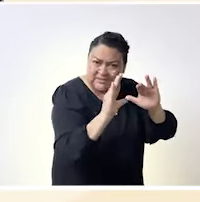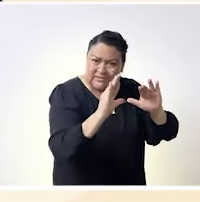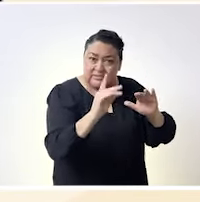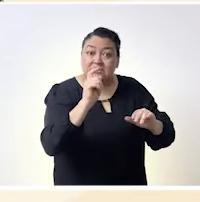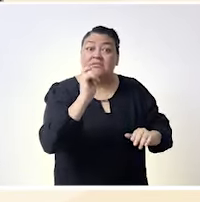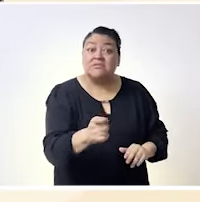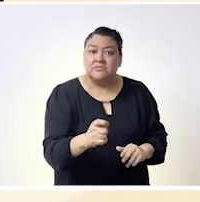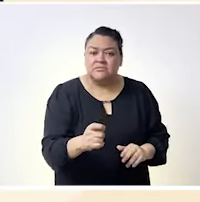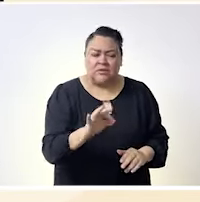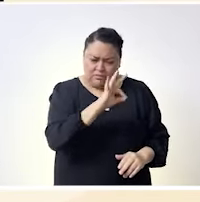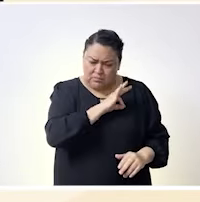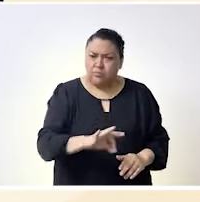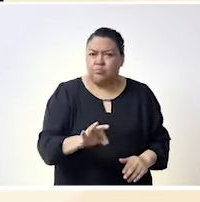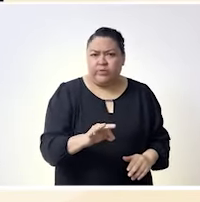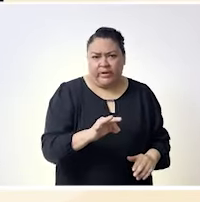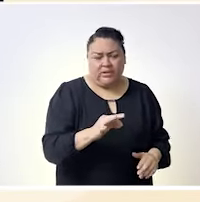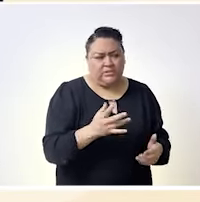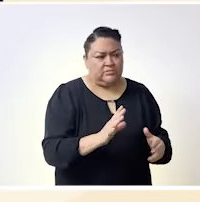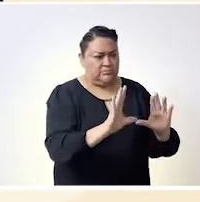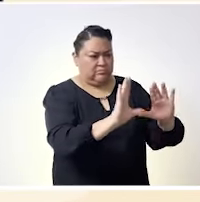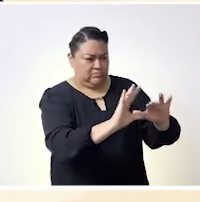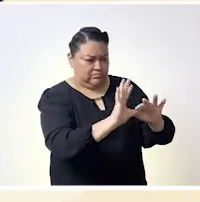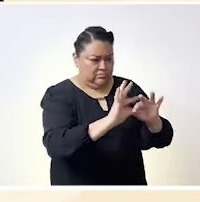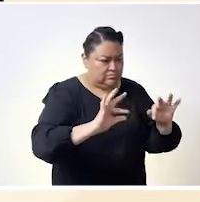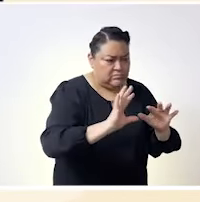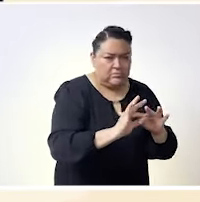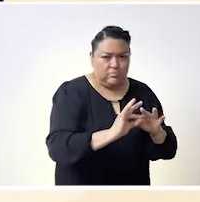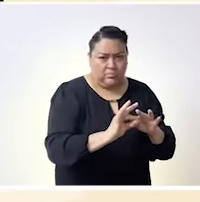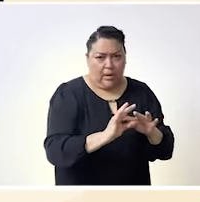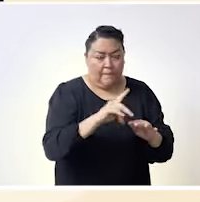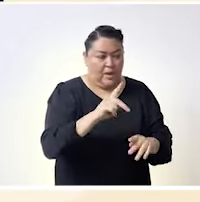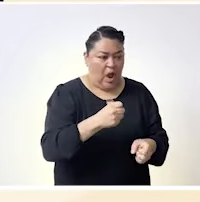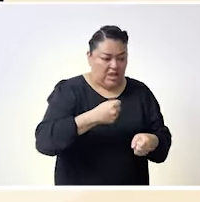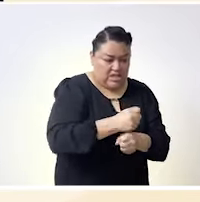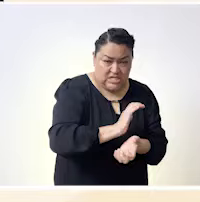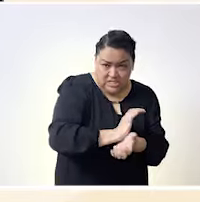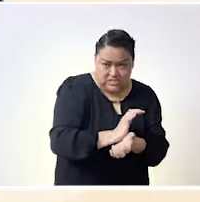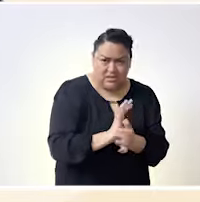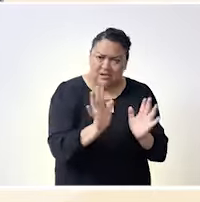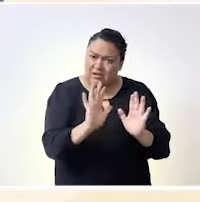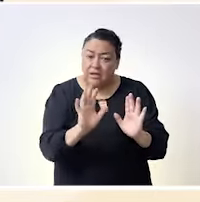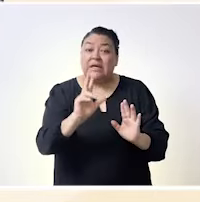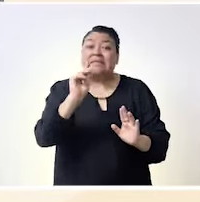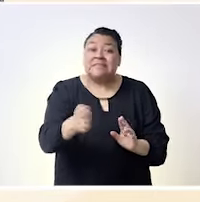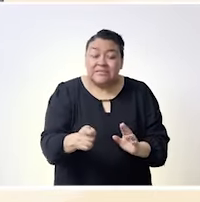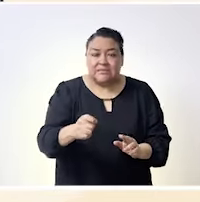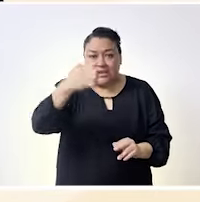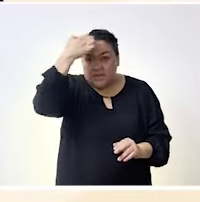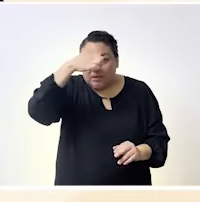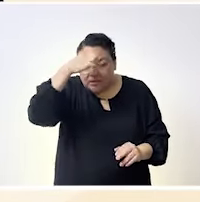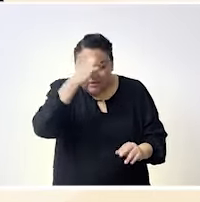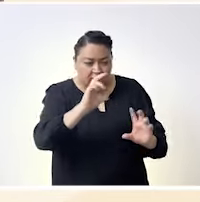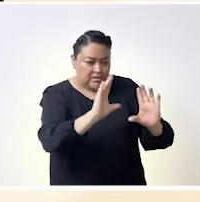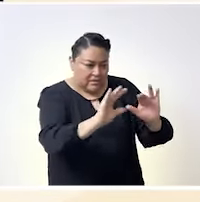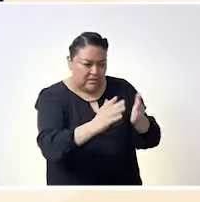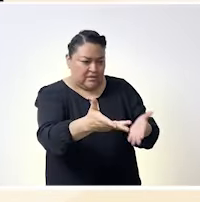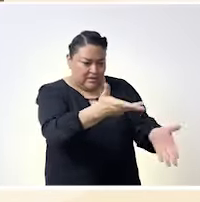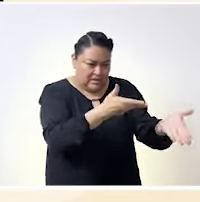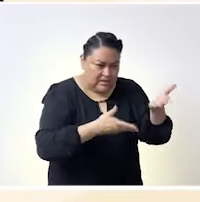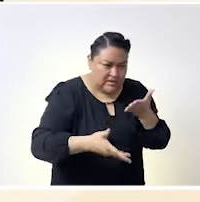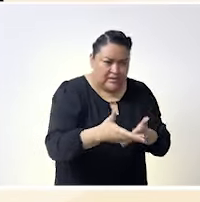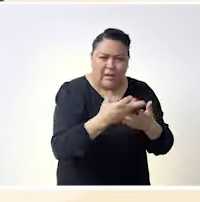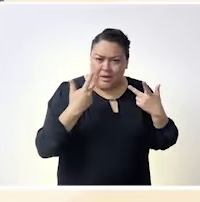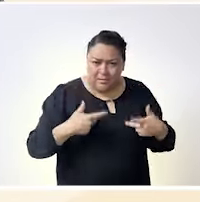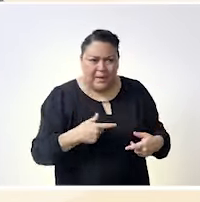ternura radical todo puede ser firme pero desde la ternura siempre entonces compartir conocimiento invitar a